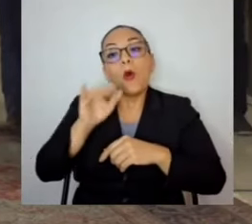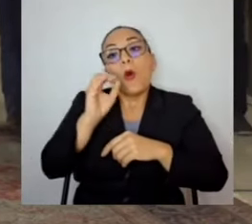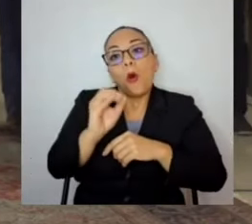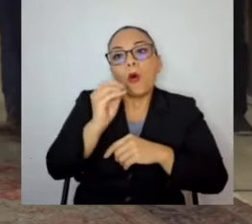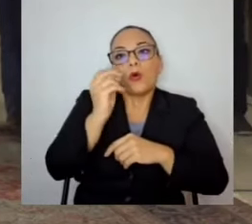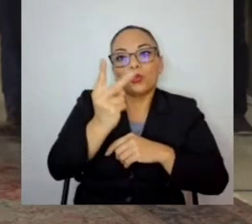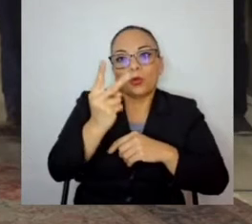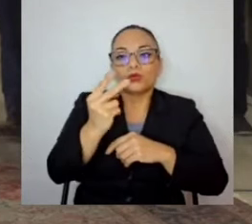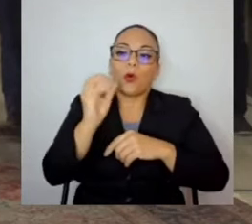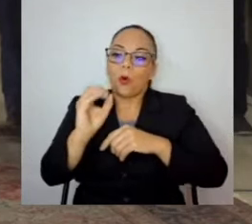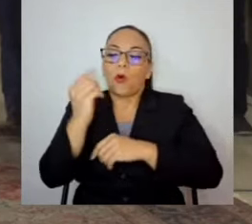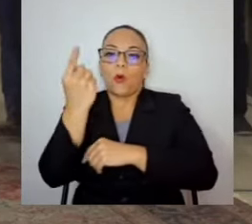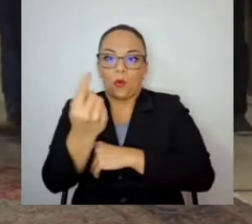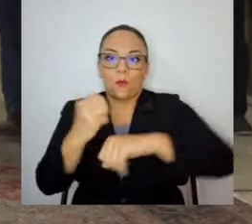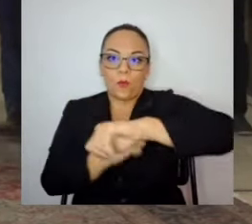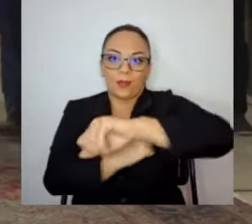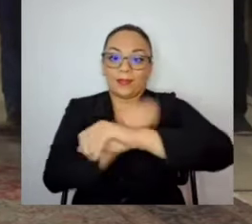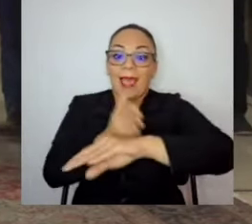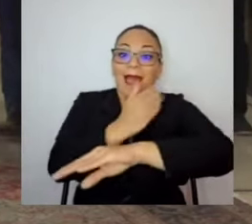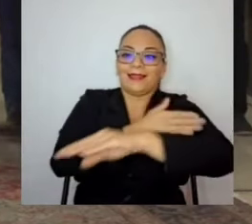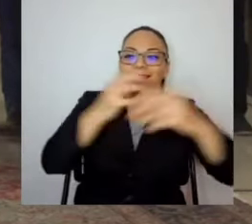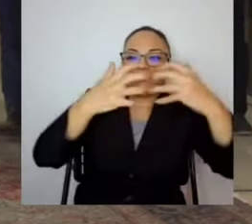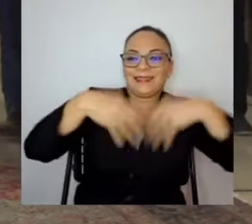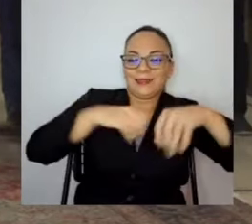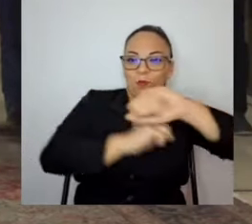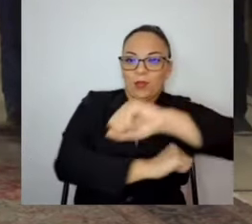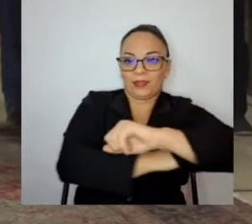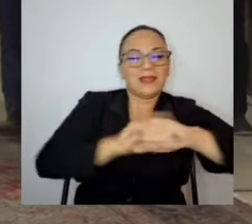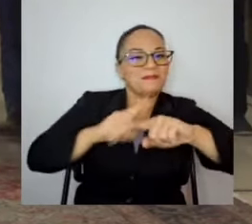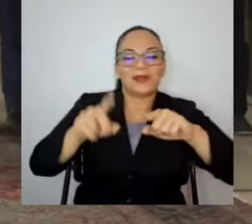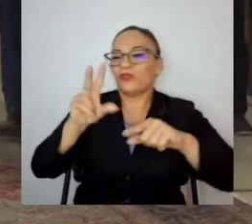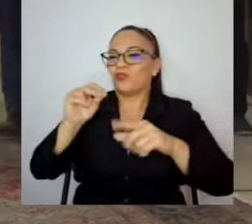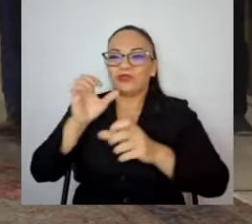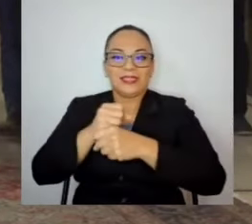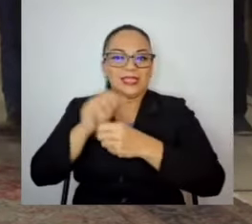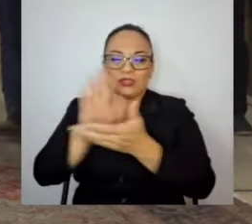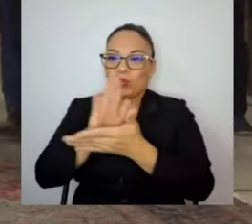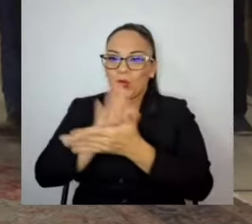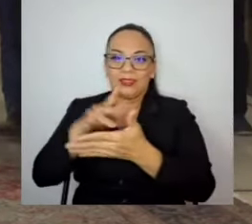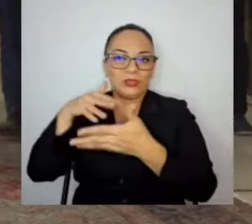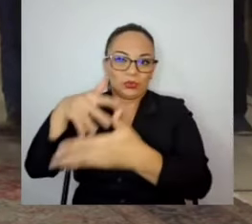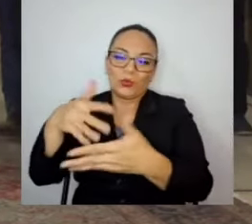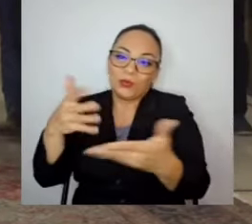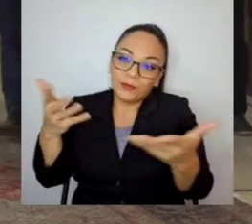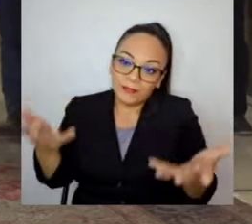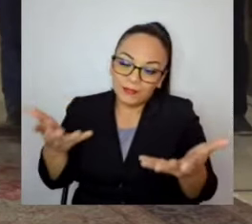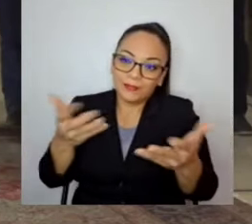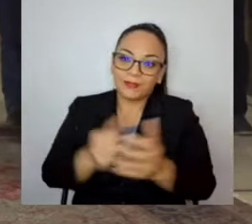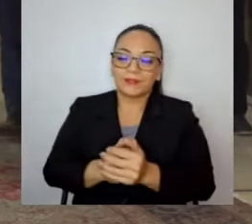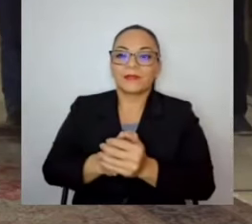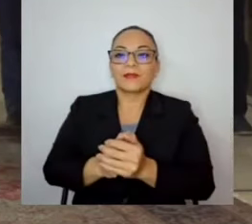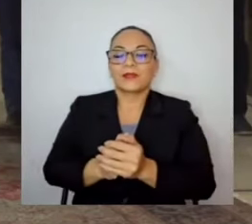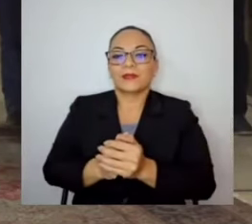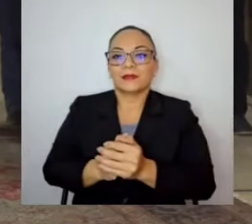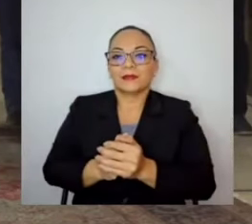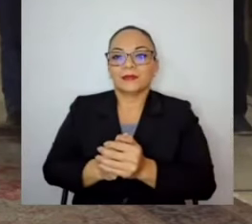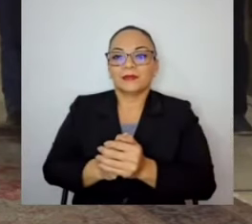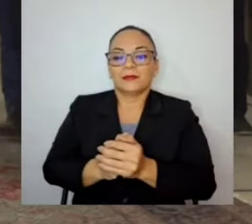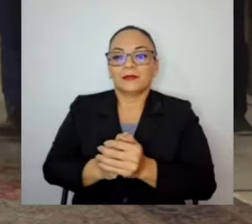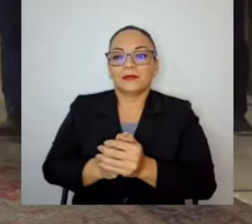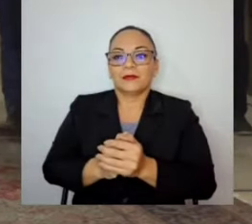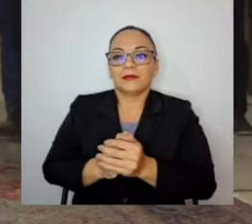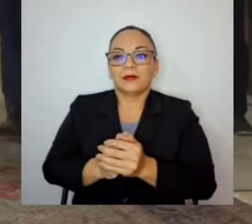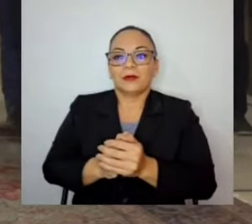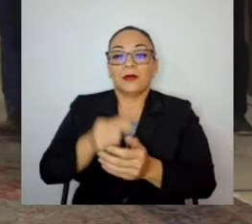viejo. No se hizo el estudio, se procedió a, o el MOP, la unidad ejecutora de este